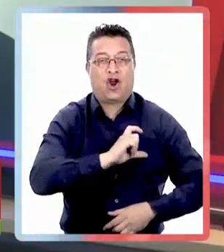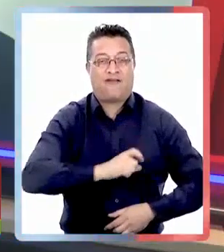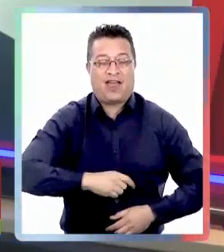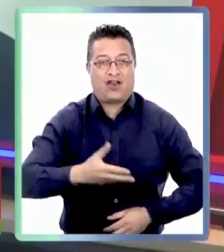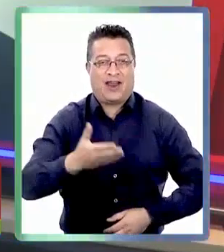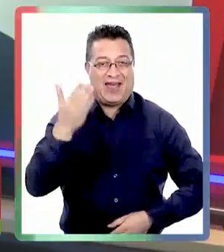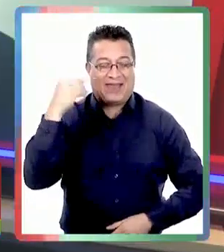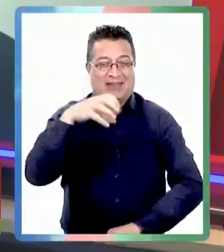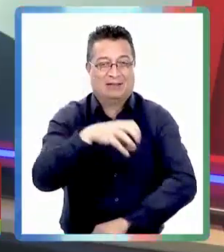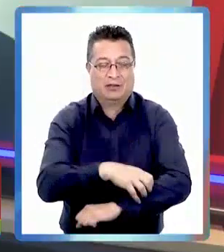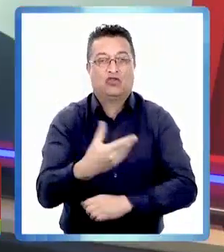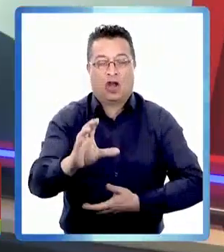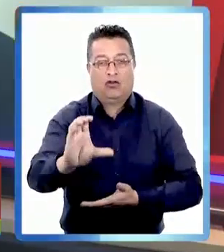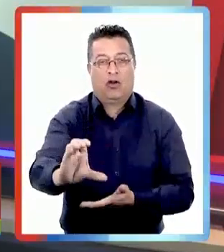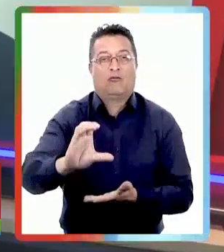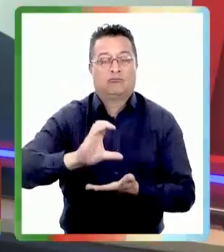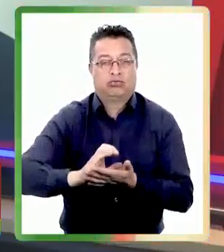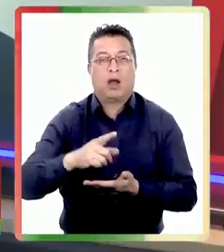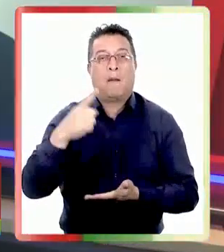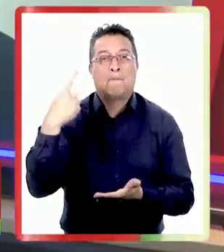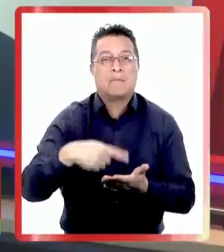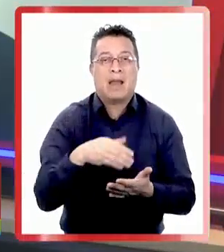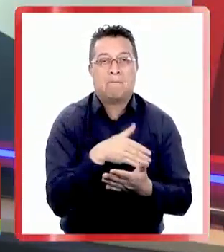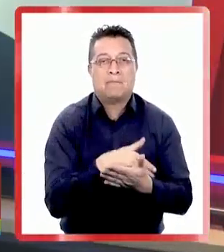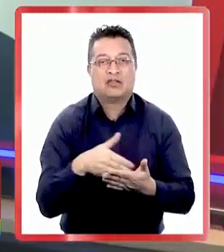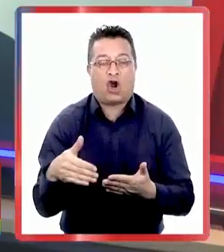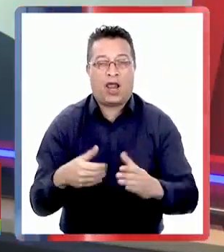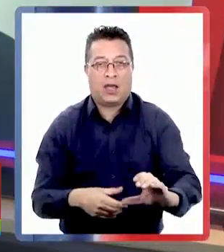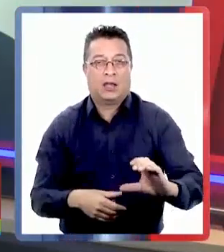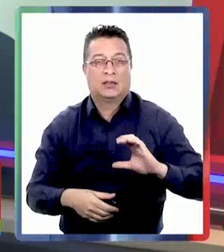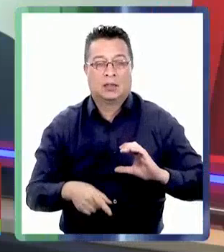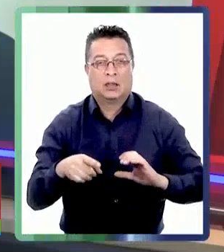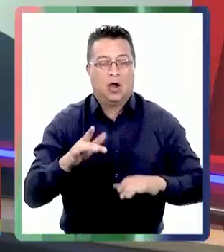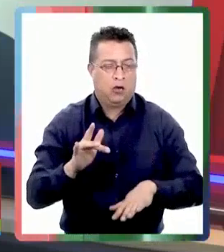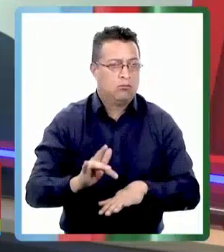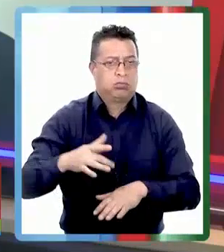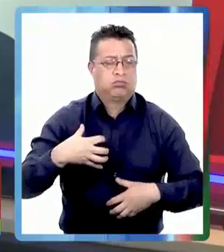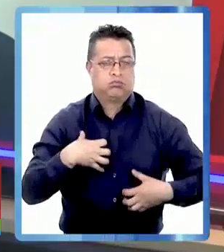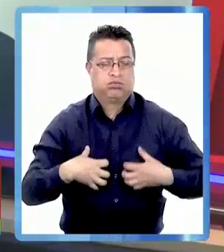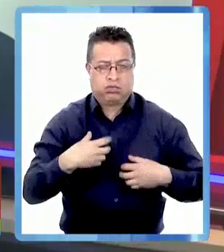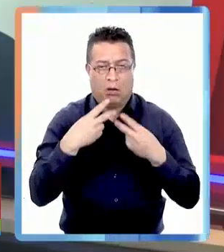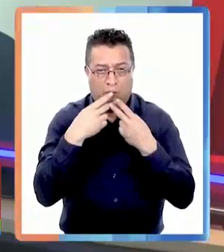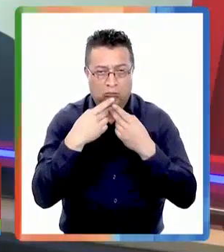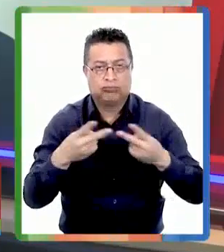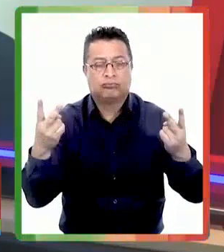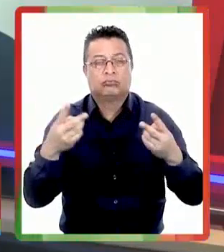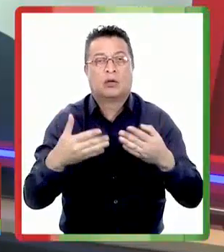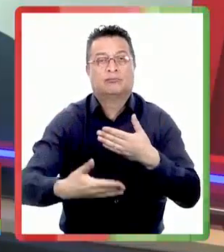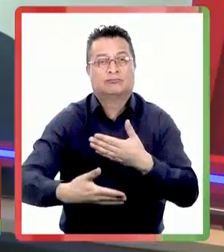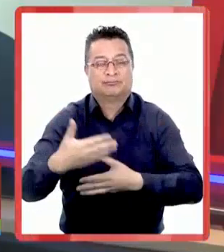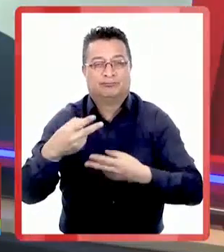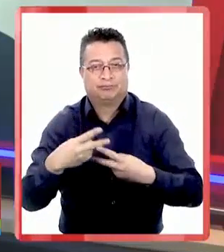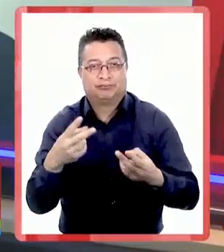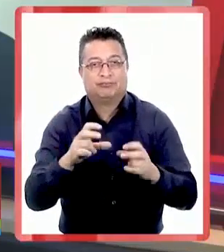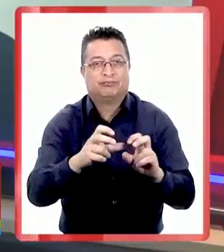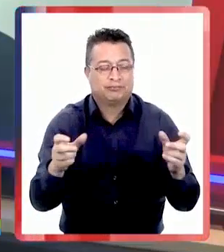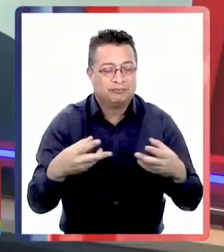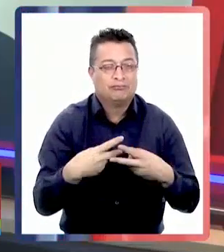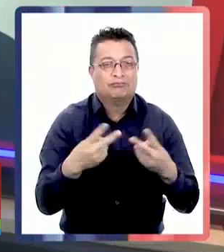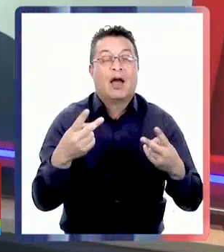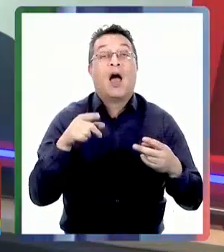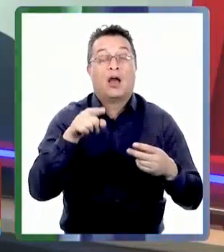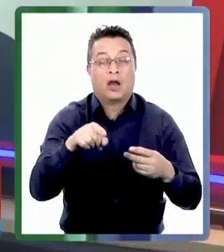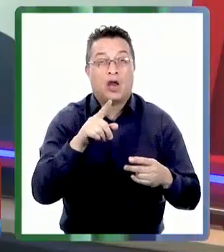gobernador regional recibió una asignación de recursos de mil millones de pesos. Reaccionó molesto por la publicación de prensa y aseguró que este proyecto,